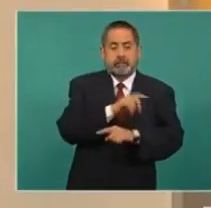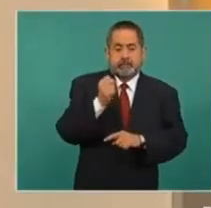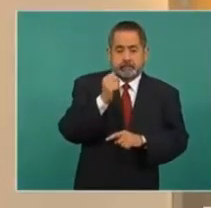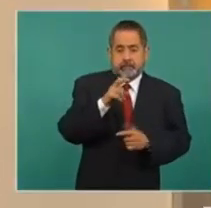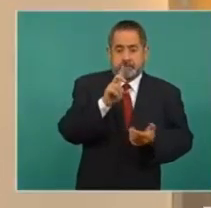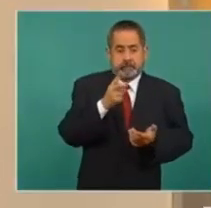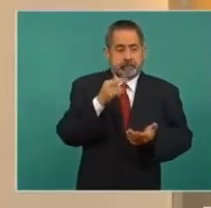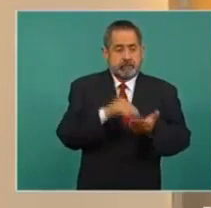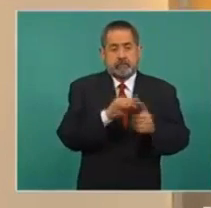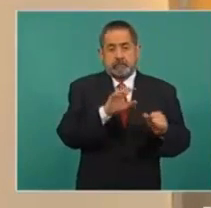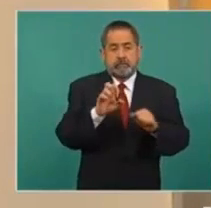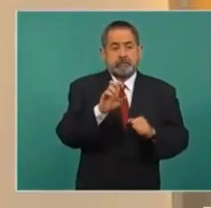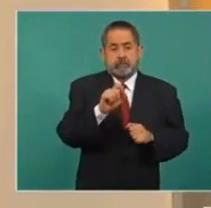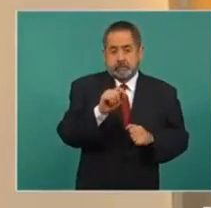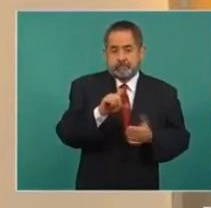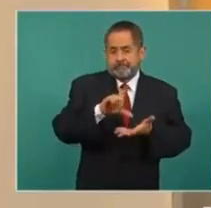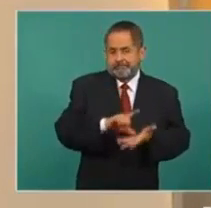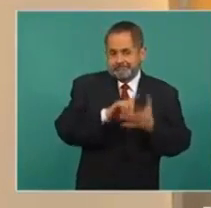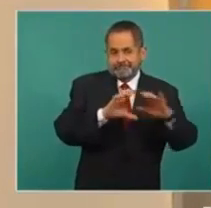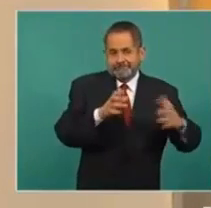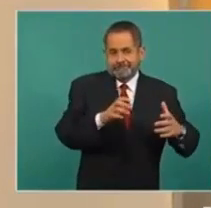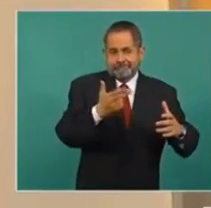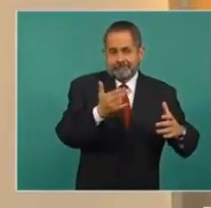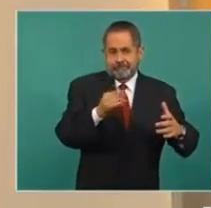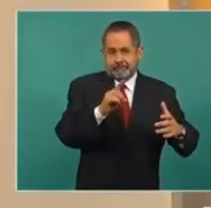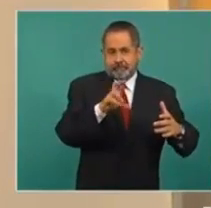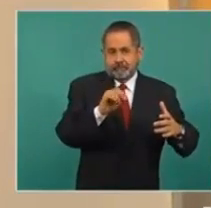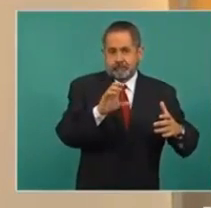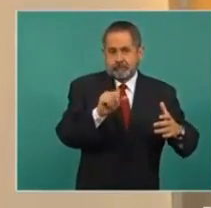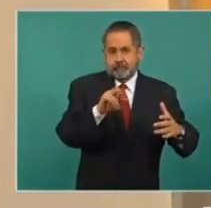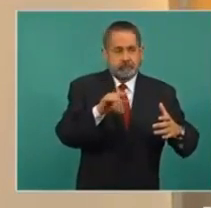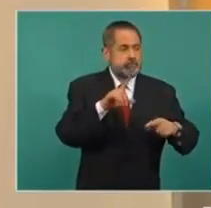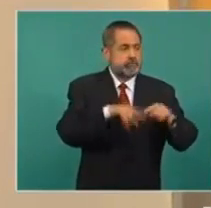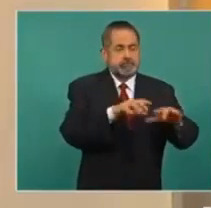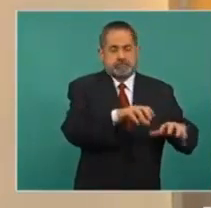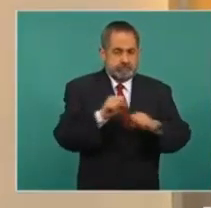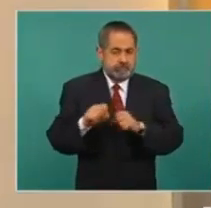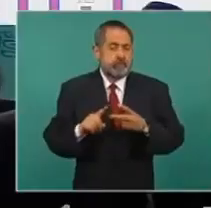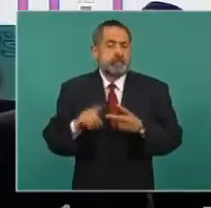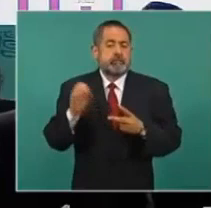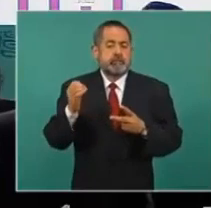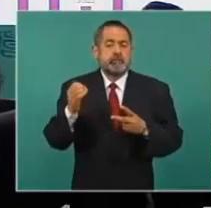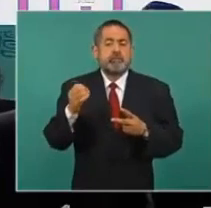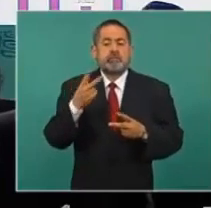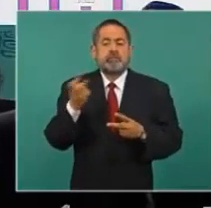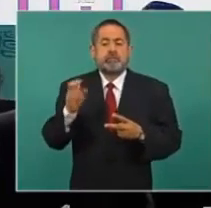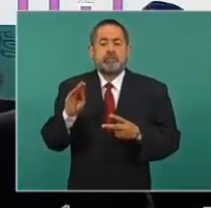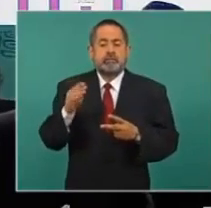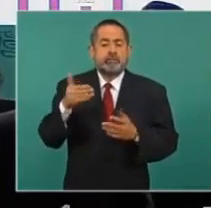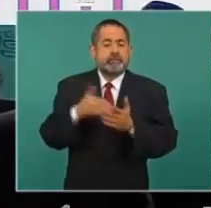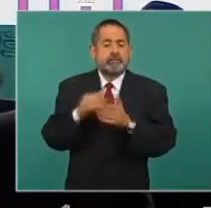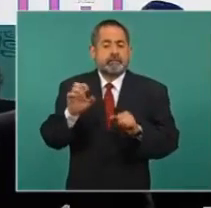620 litros de hidrocarburo asegurado. Y en octubre, 290 mil